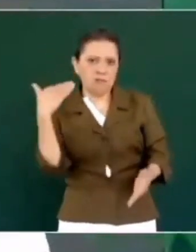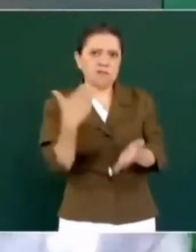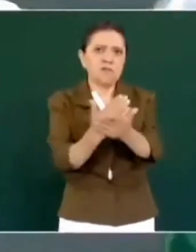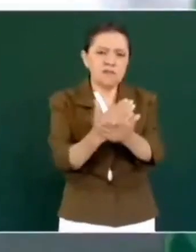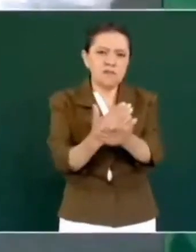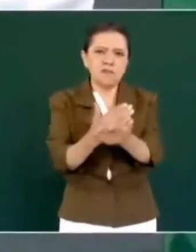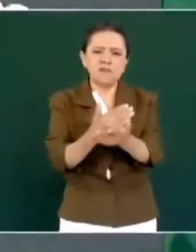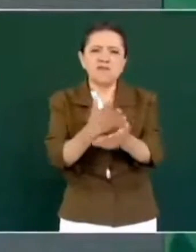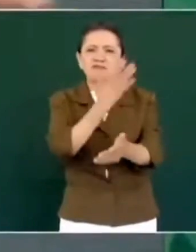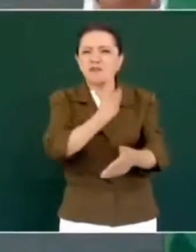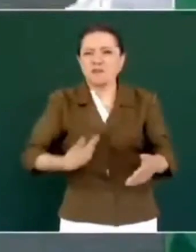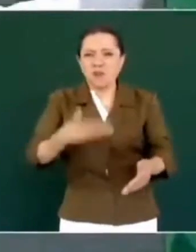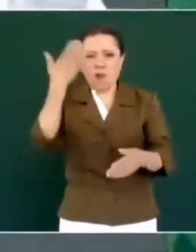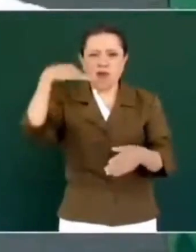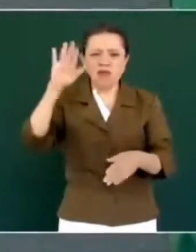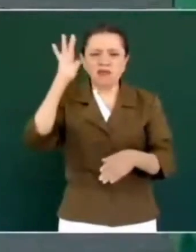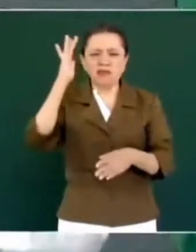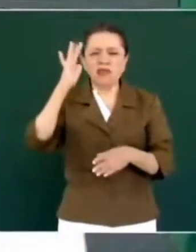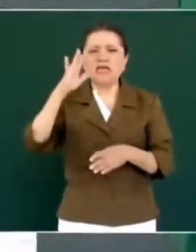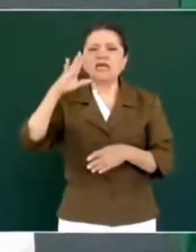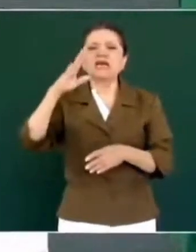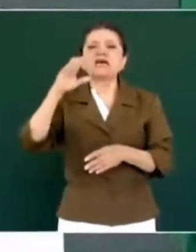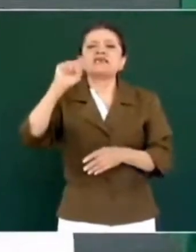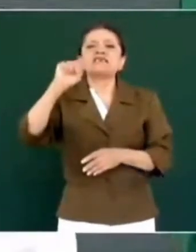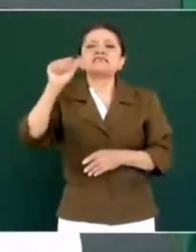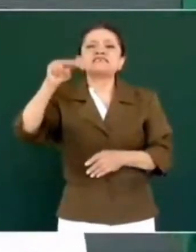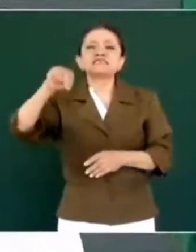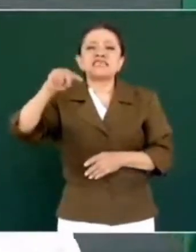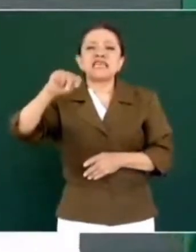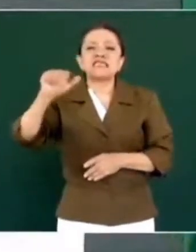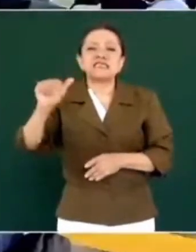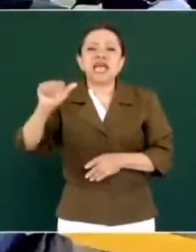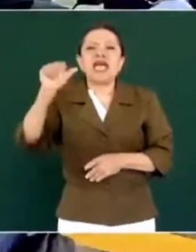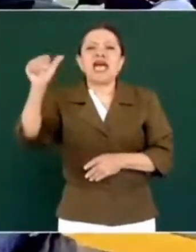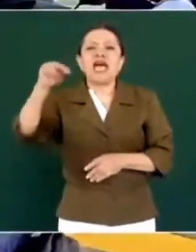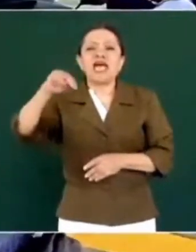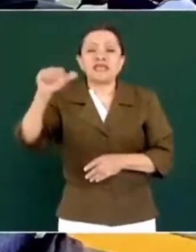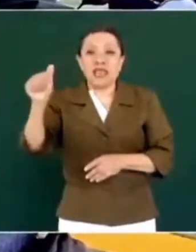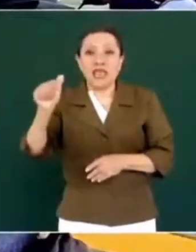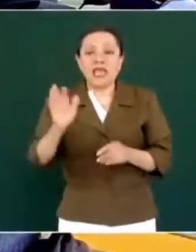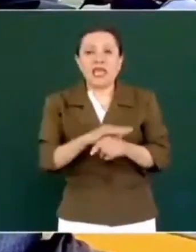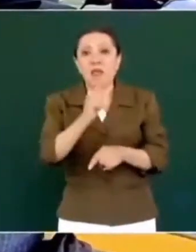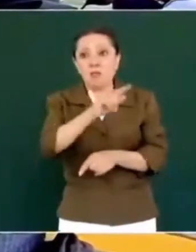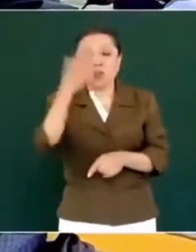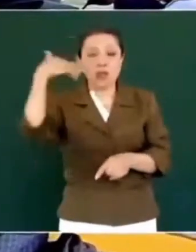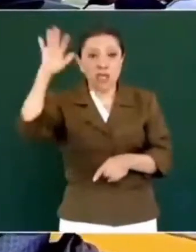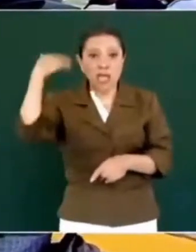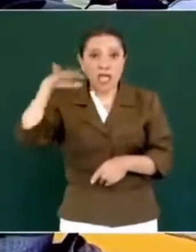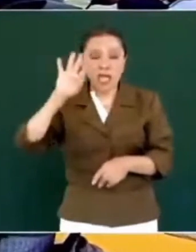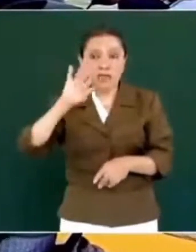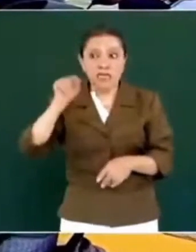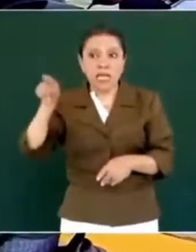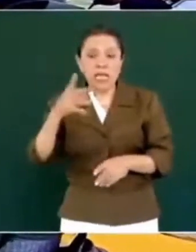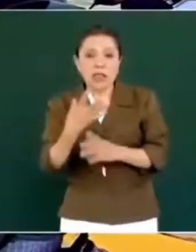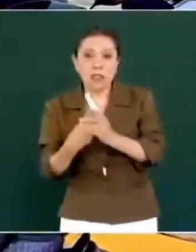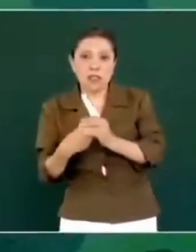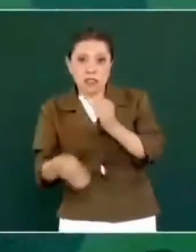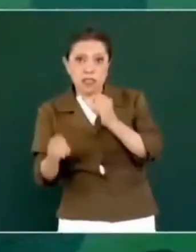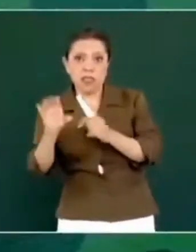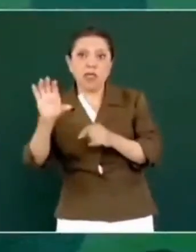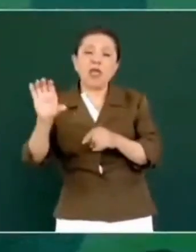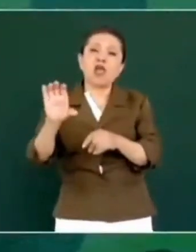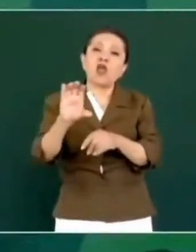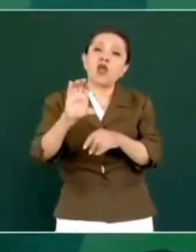Vino Santana, ¿no? Porque los conservadores ya lo habían ido a buscar a Colombia después de la